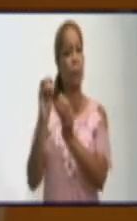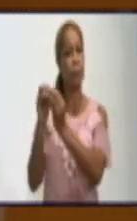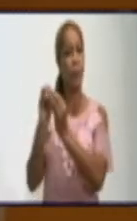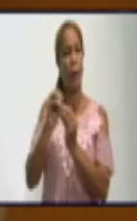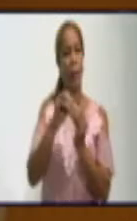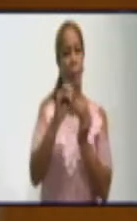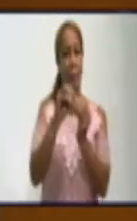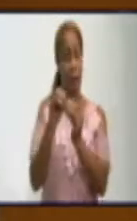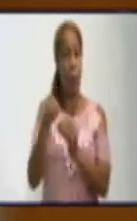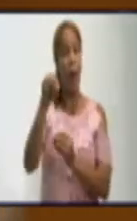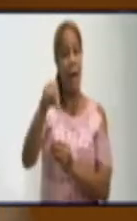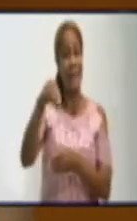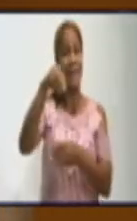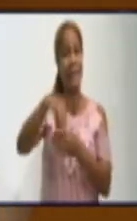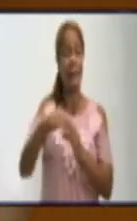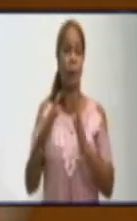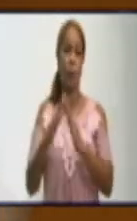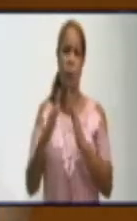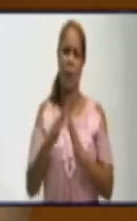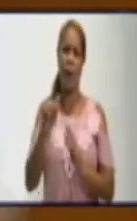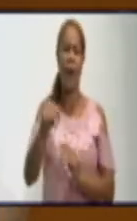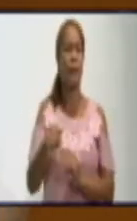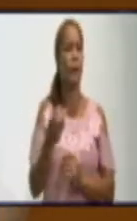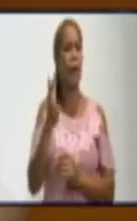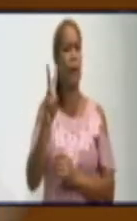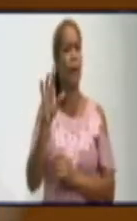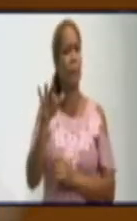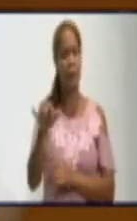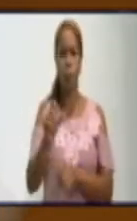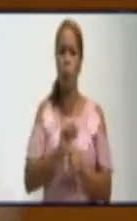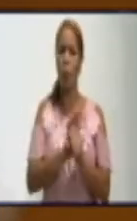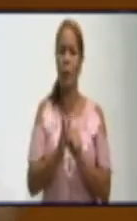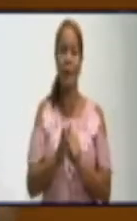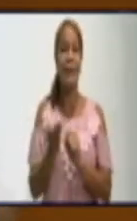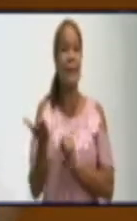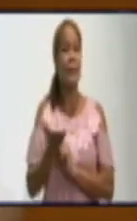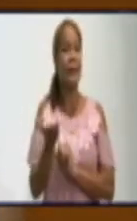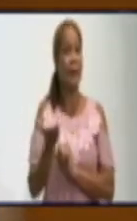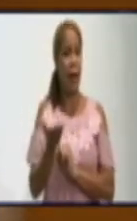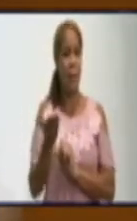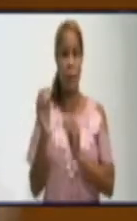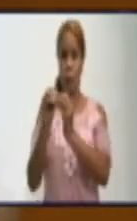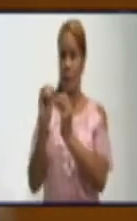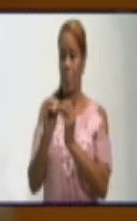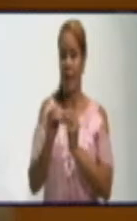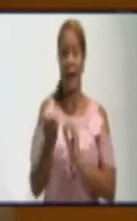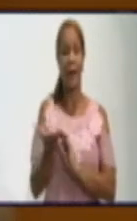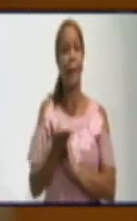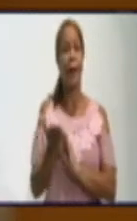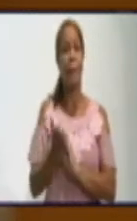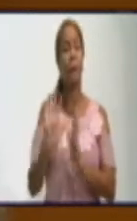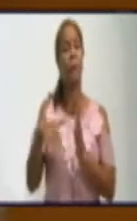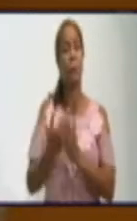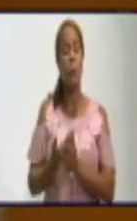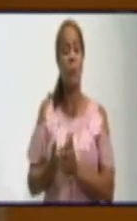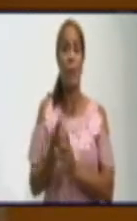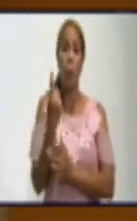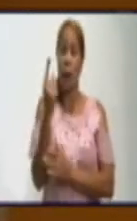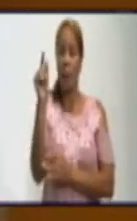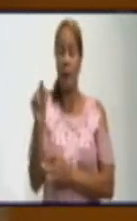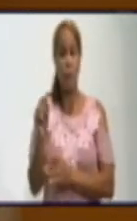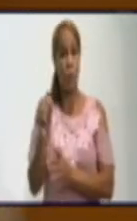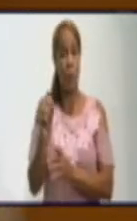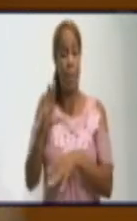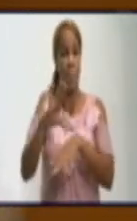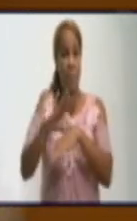tiempo. Y ahí, esto es una enfermedad con una transmisibilidad muy rápida, muy grande. Y así, todo comienza por un caso y cuando uno viene a ver,